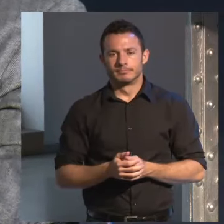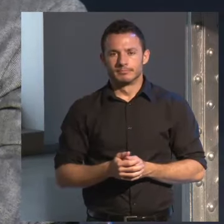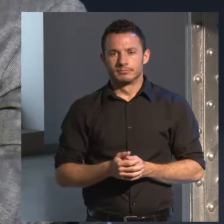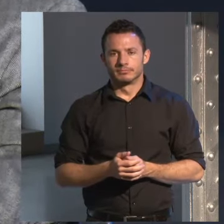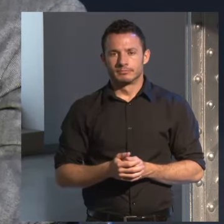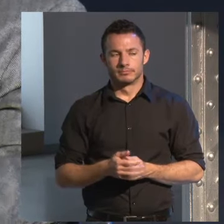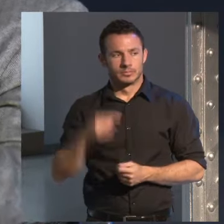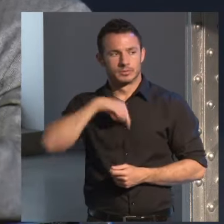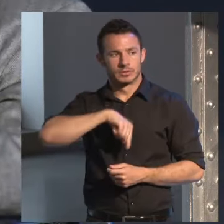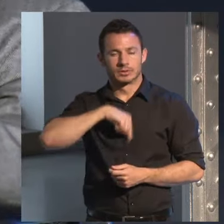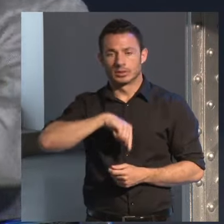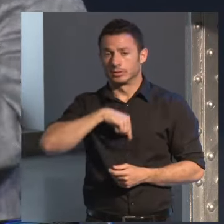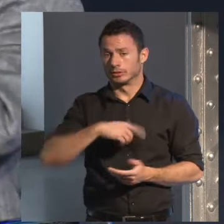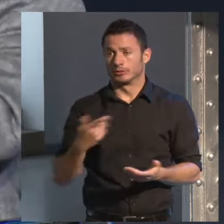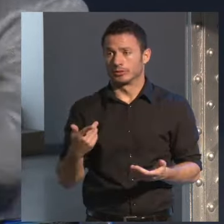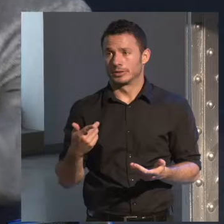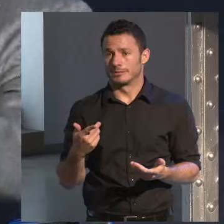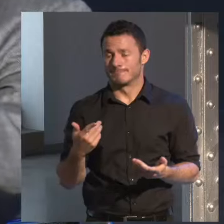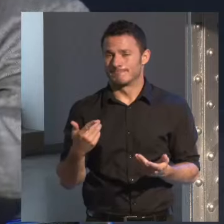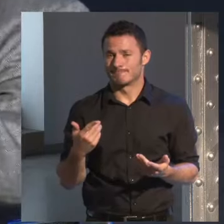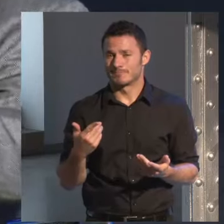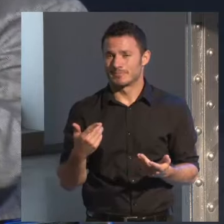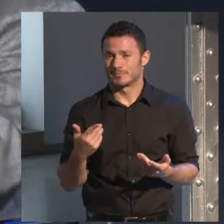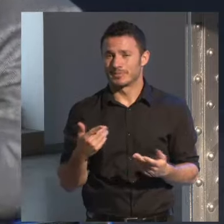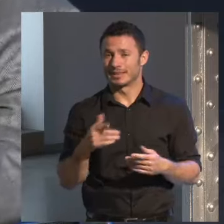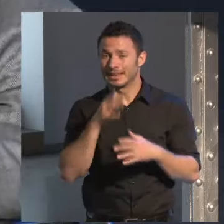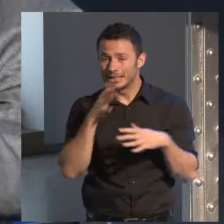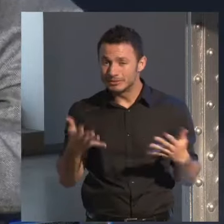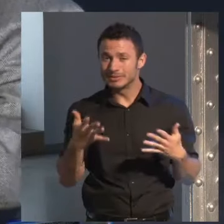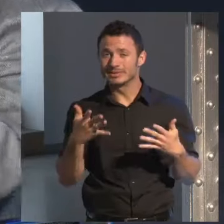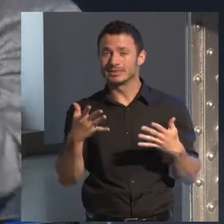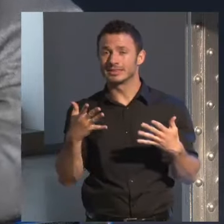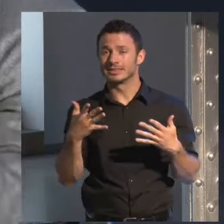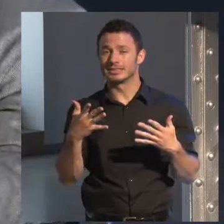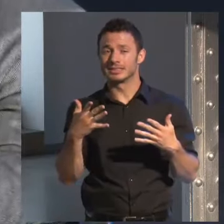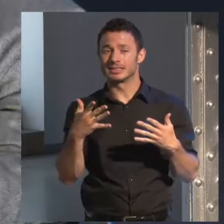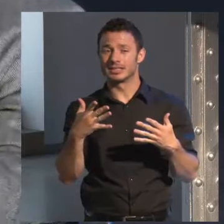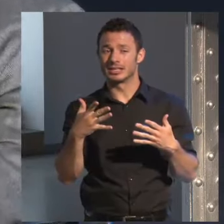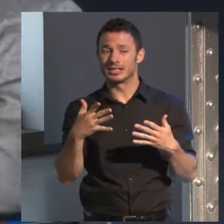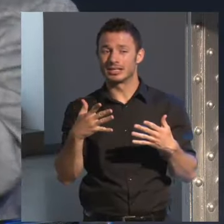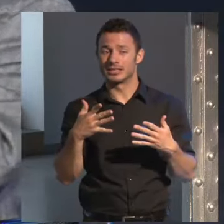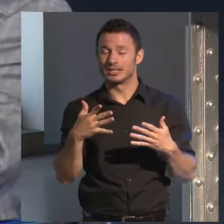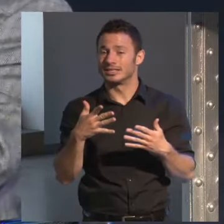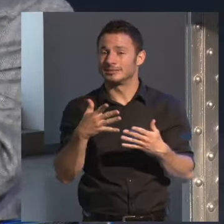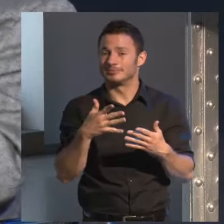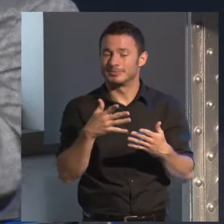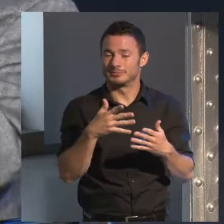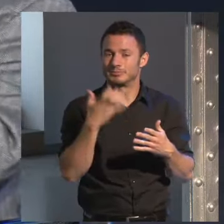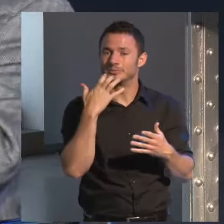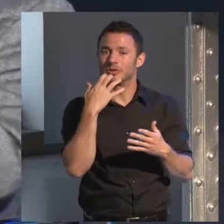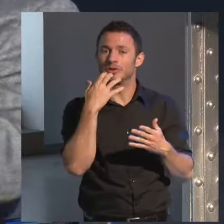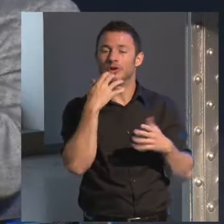siento que ya no domino con coherencia ningún territorio literario ni la novela